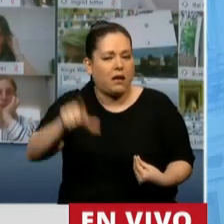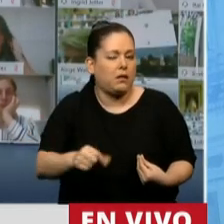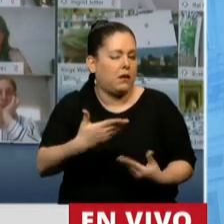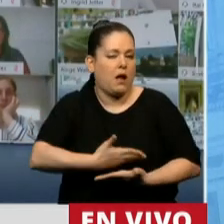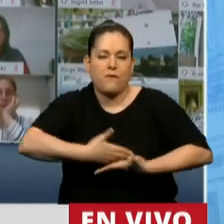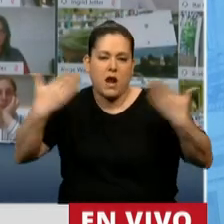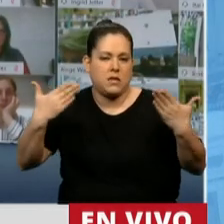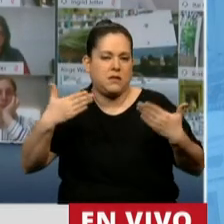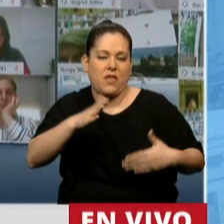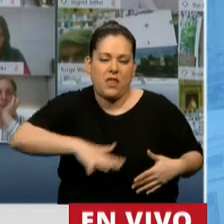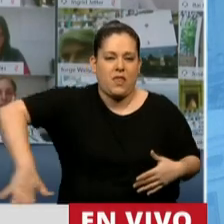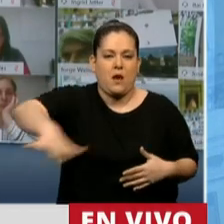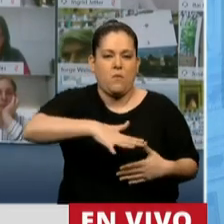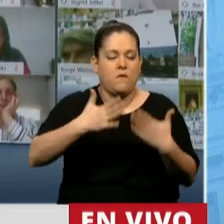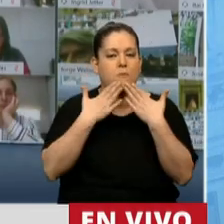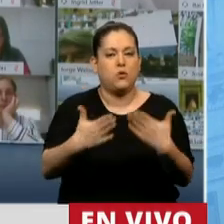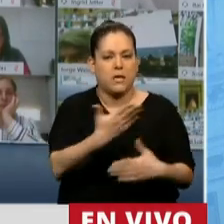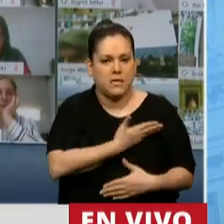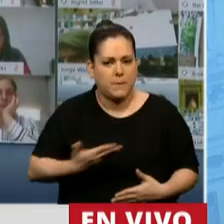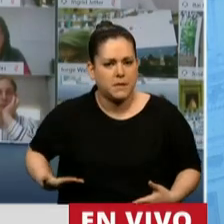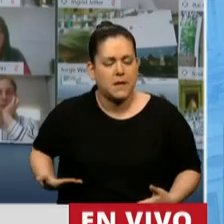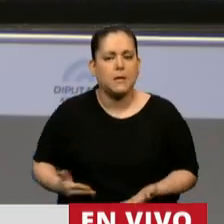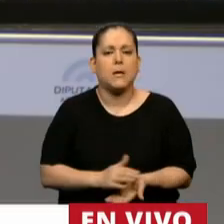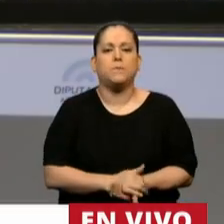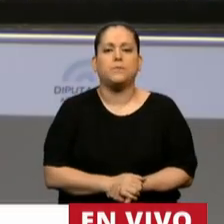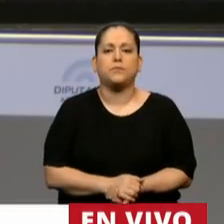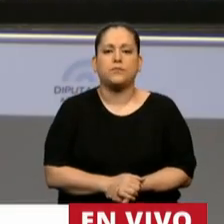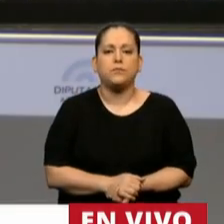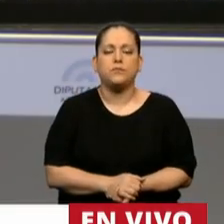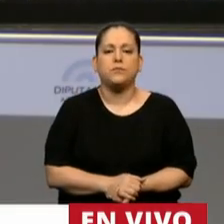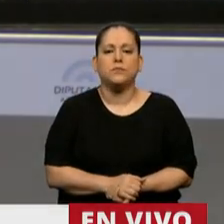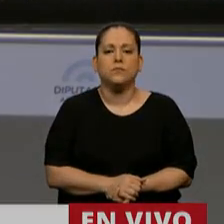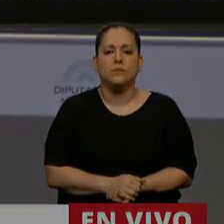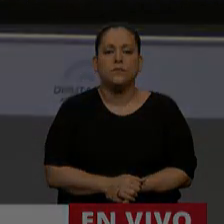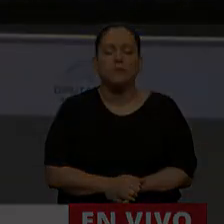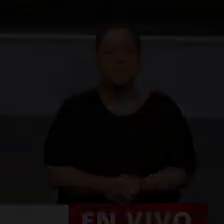felicidad de nuestro pueblo. Muchas gracias, señor Presidente. Gracias, diputado Walter Correa.